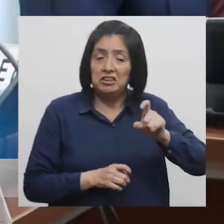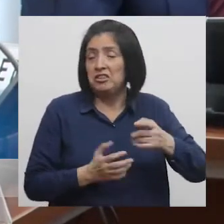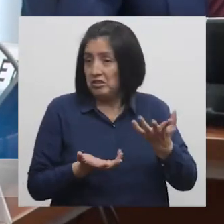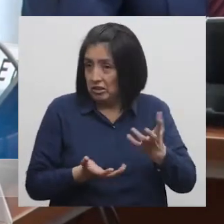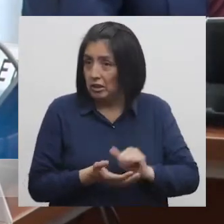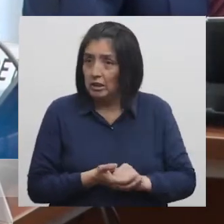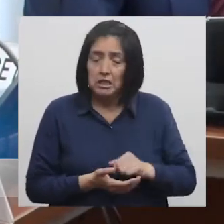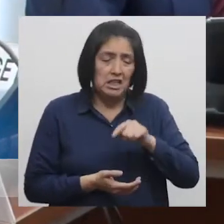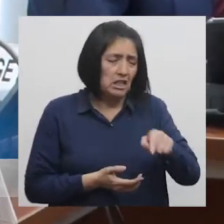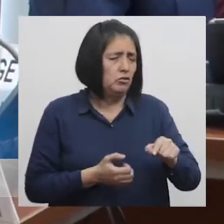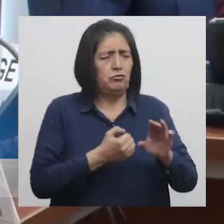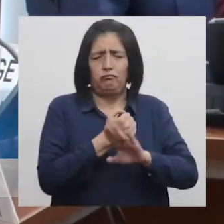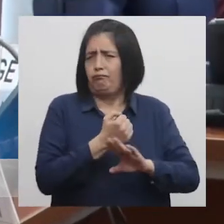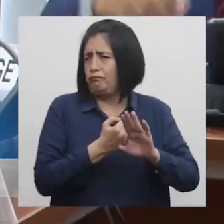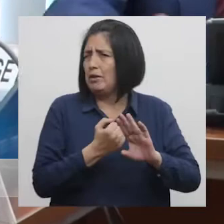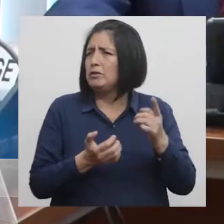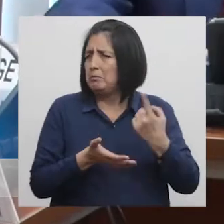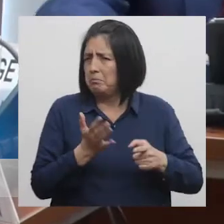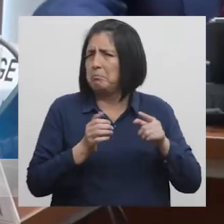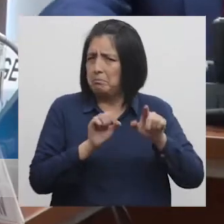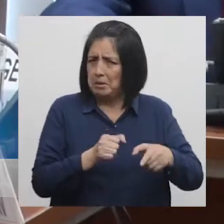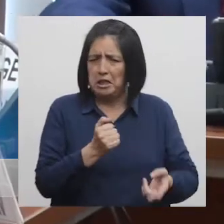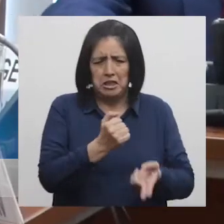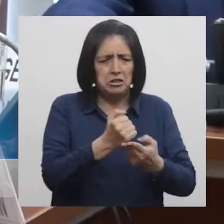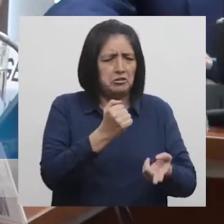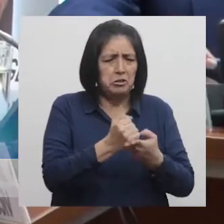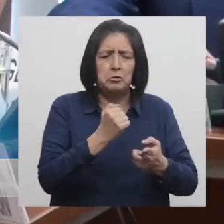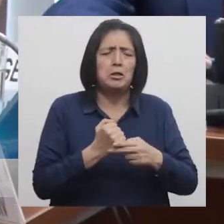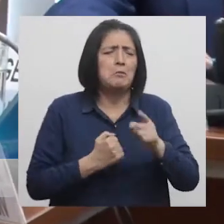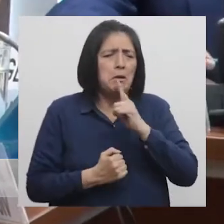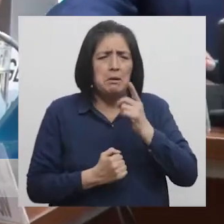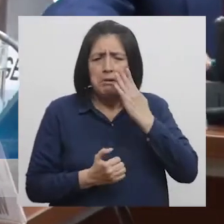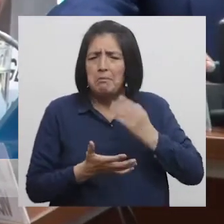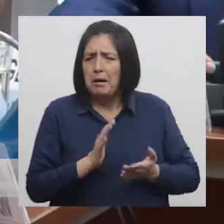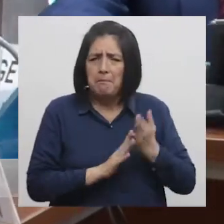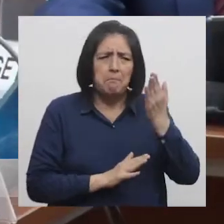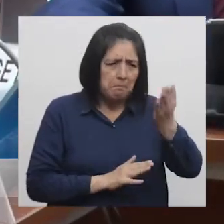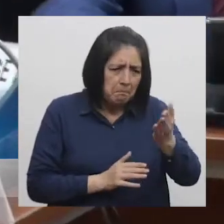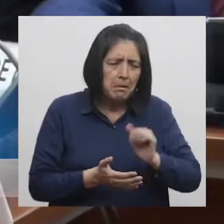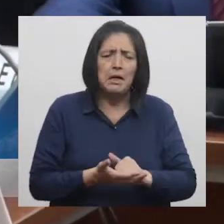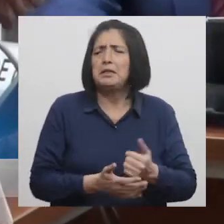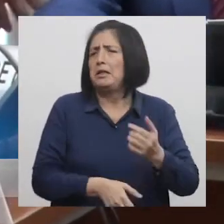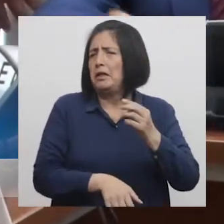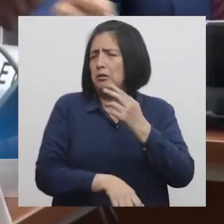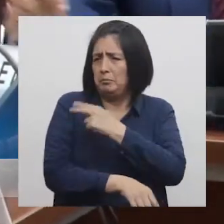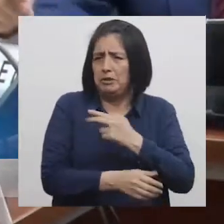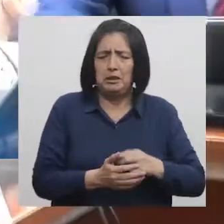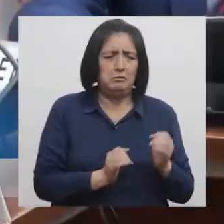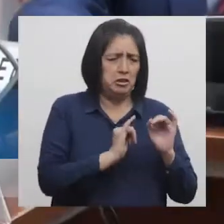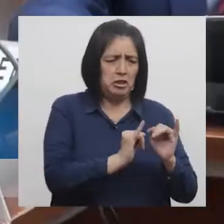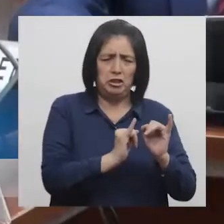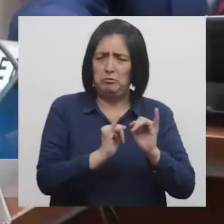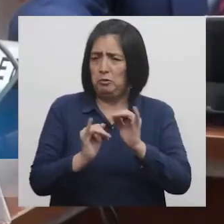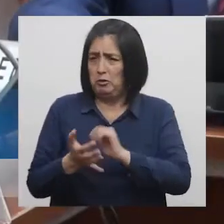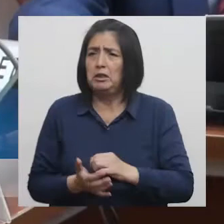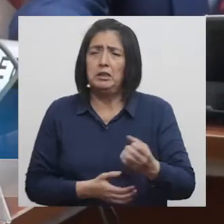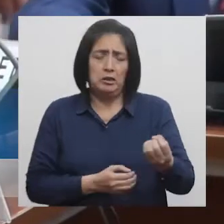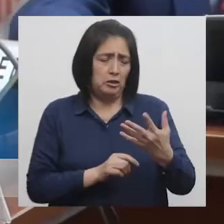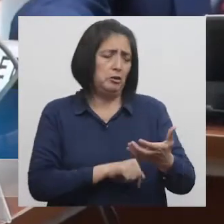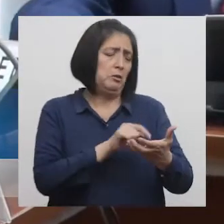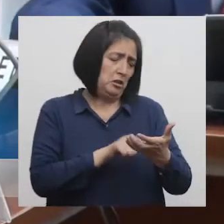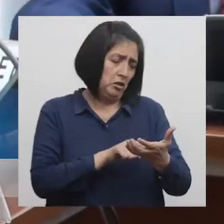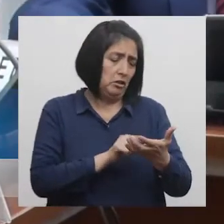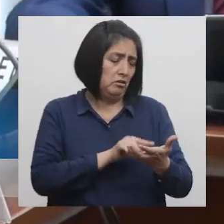pasar Esto es fundamental para garantizar que los padres vayan a sus sesiones Esto va a ser individualizado Mi app me va a decir